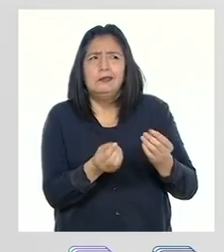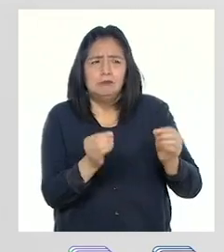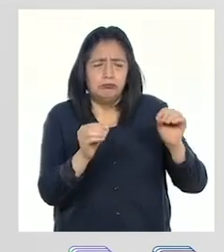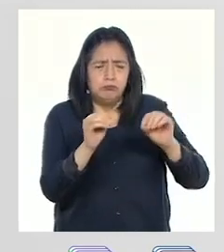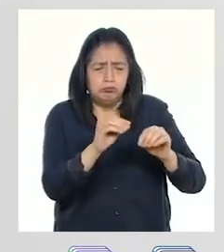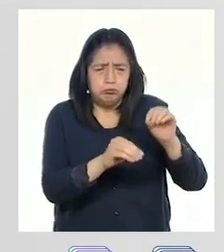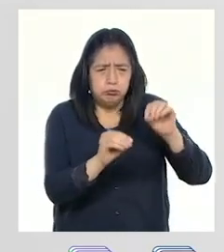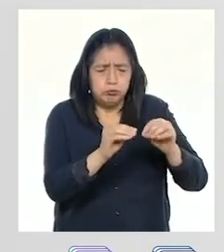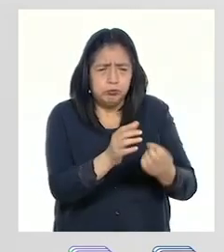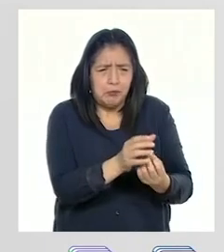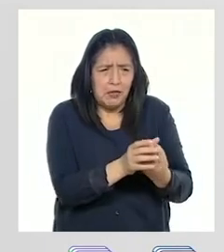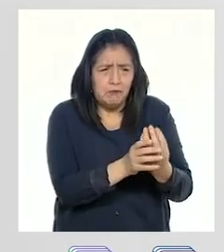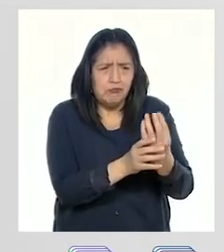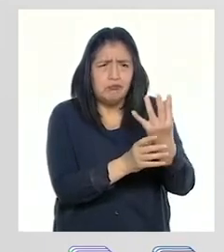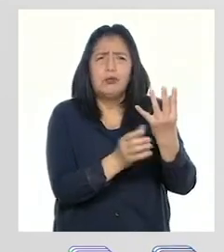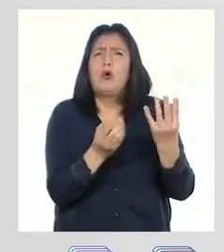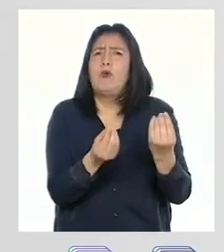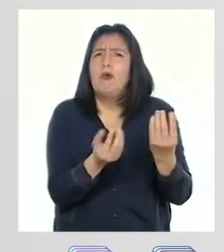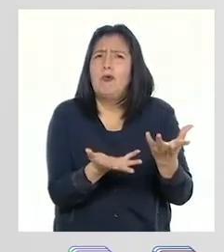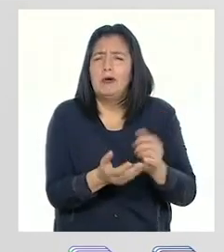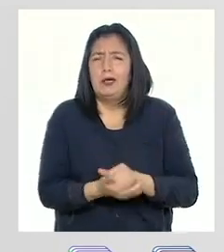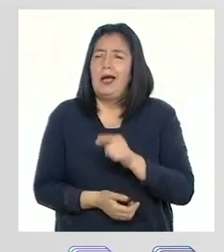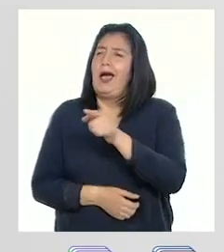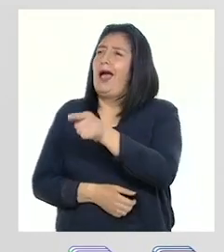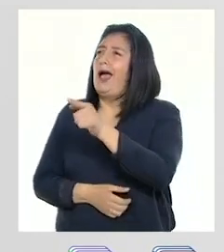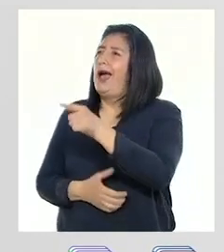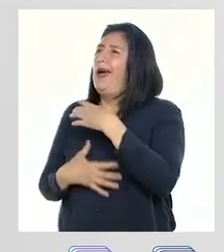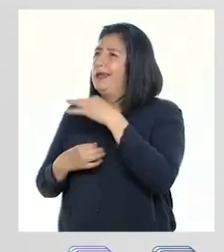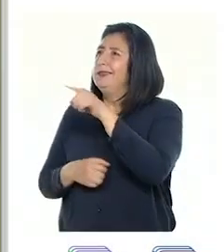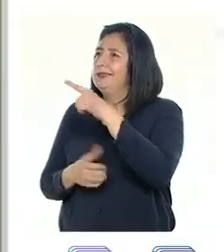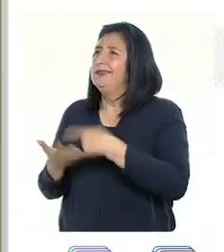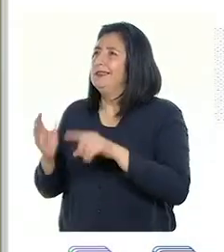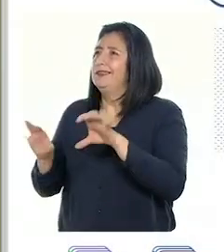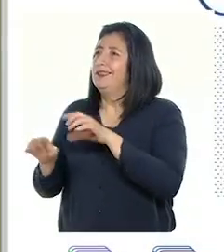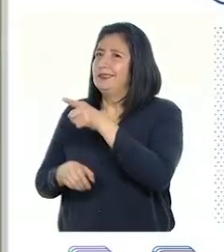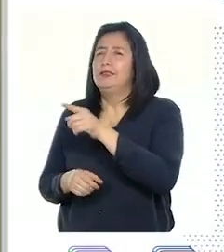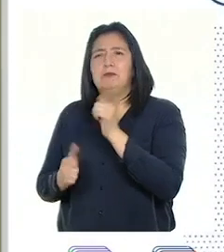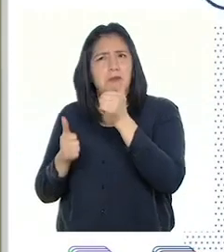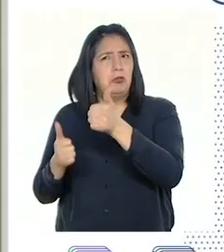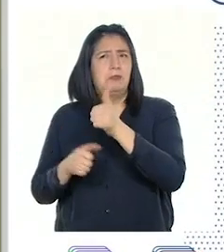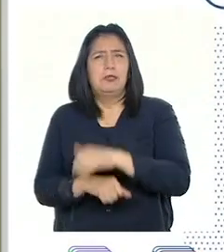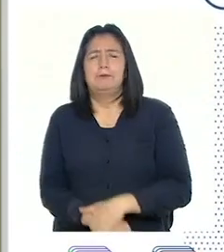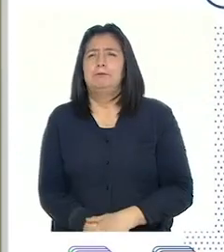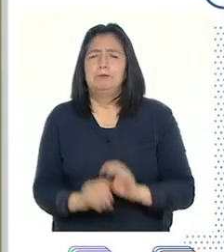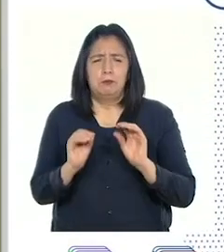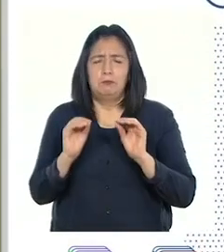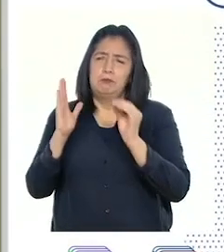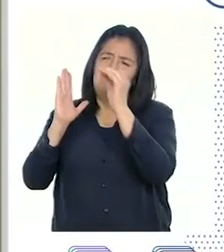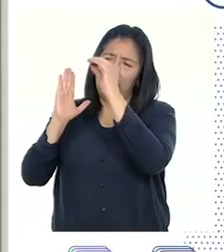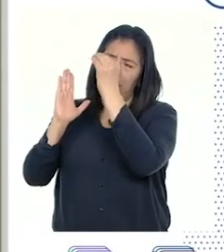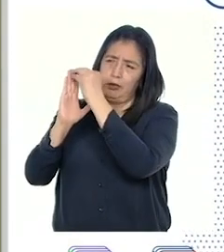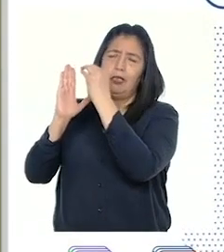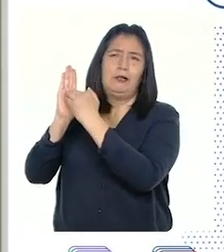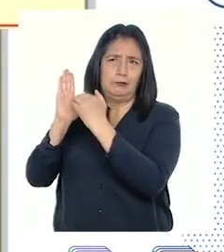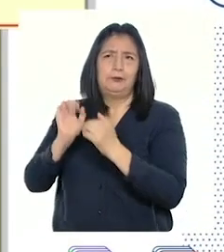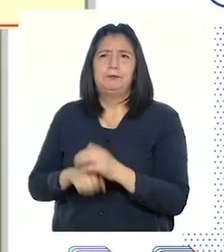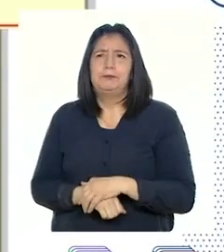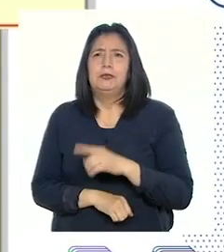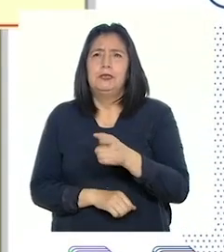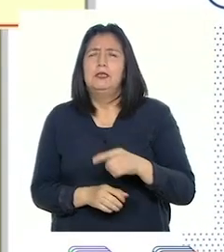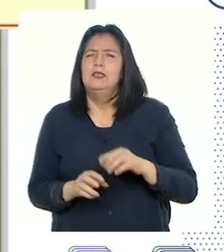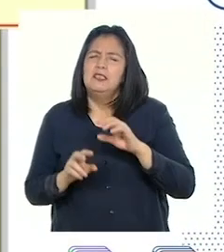plantas. ¡Qué interesante, profesor! Esa debería ser nuestra siguiente actividad. Muy bien, Pati. Pongámosla en el cuadro.